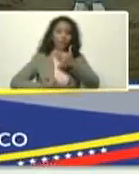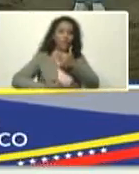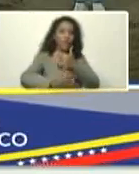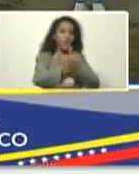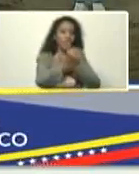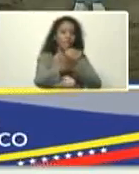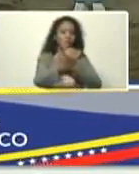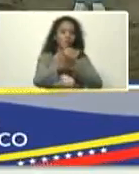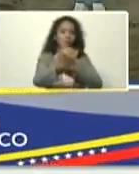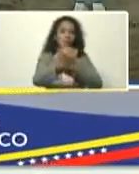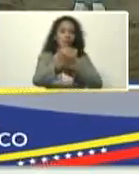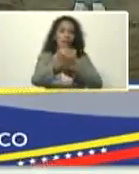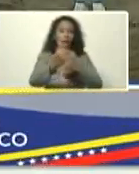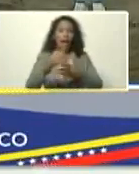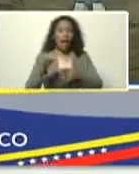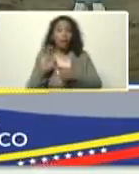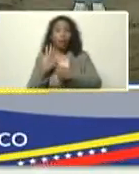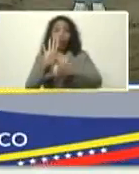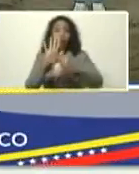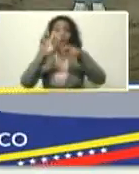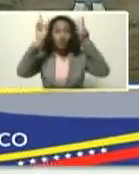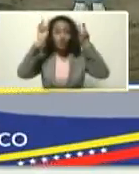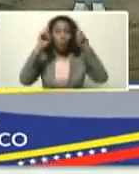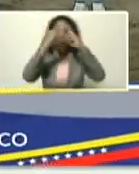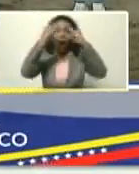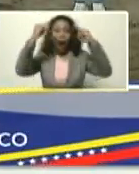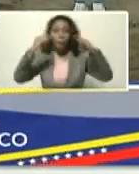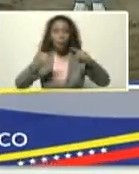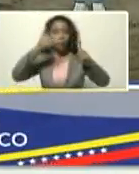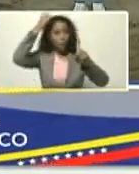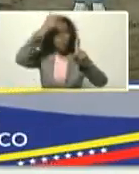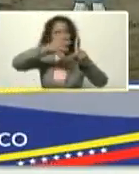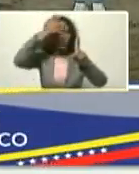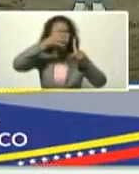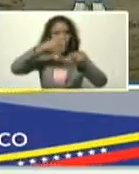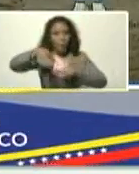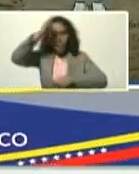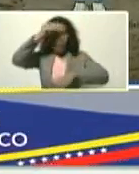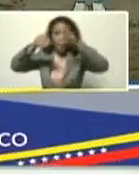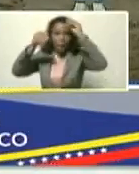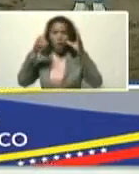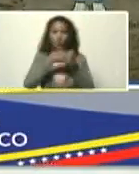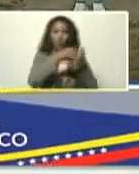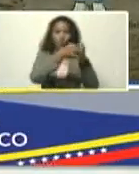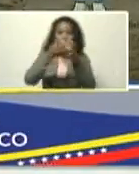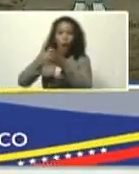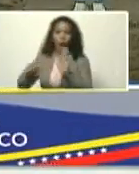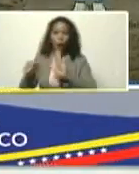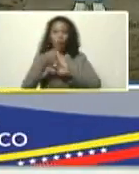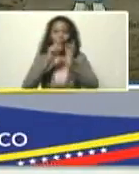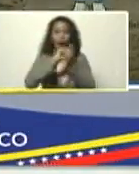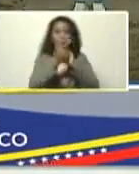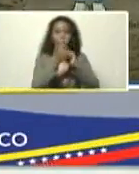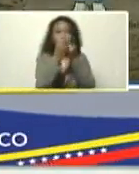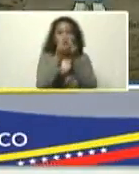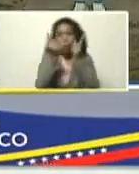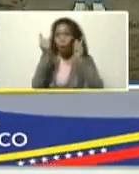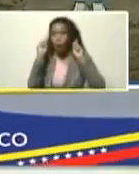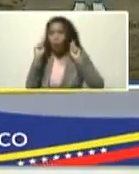al lanzamiento, de los campamentos, de formación, de las brigadas, contra el cambio climático,